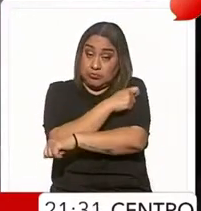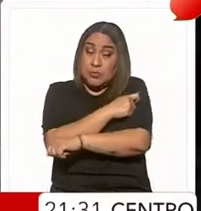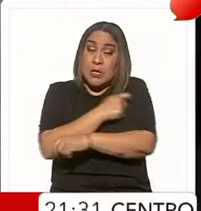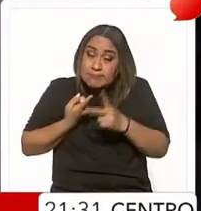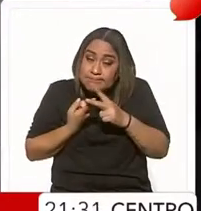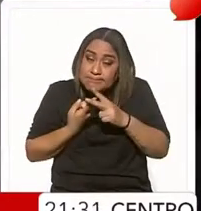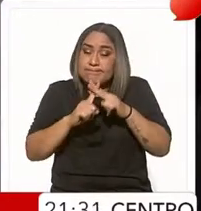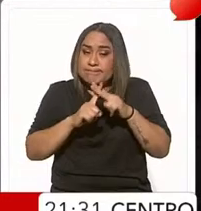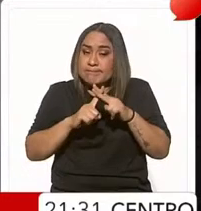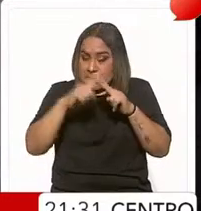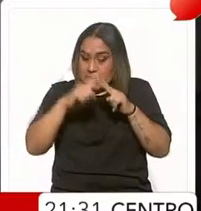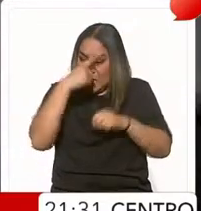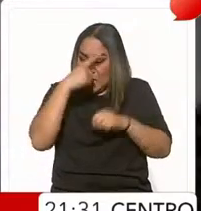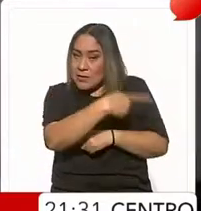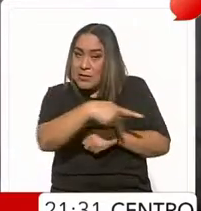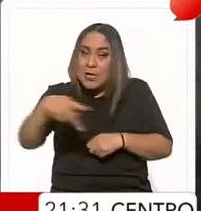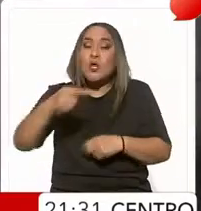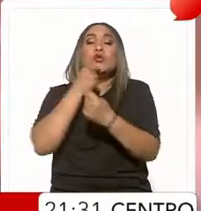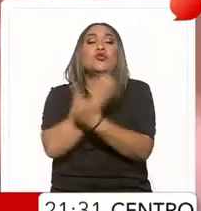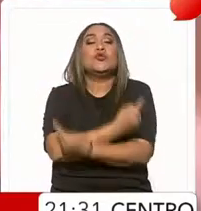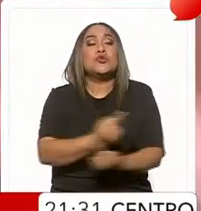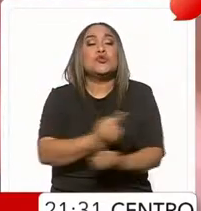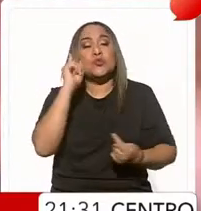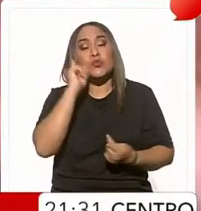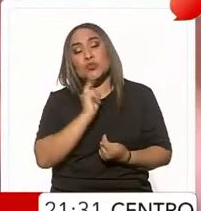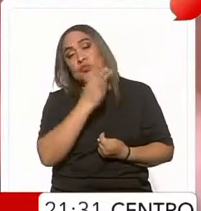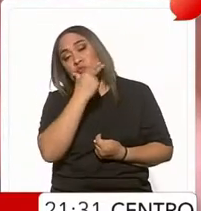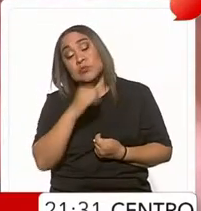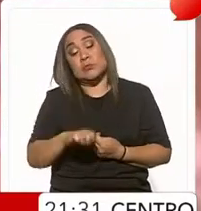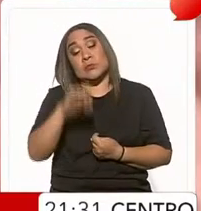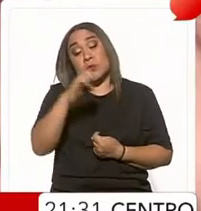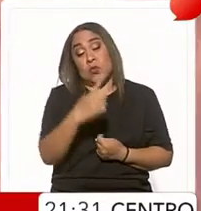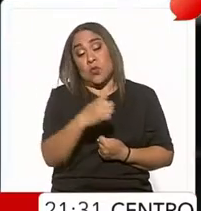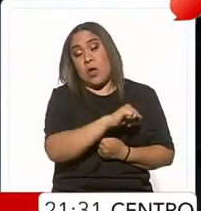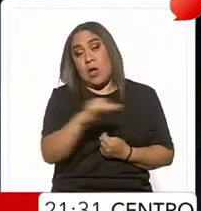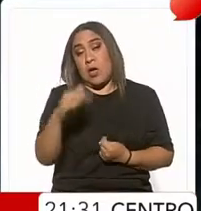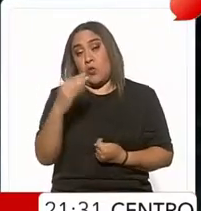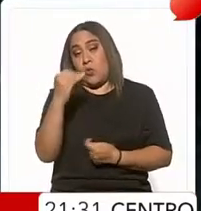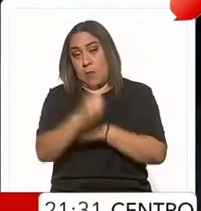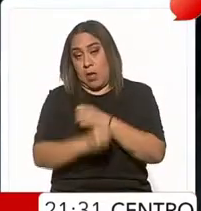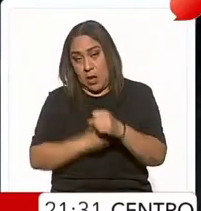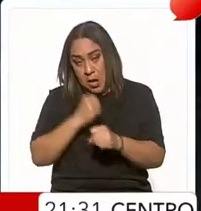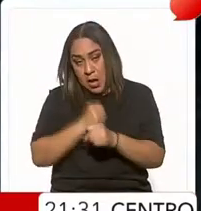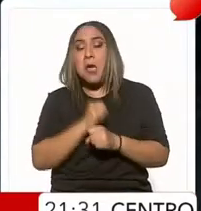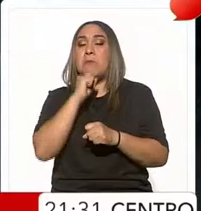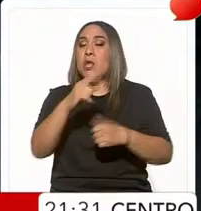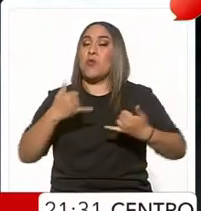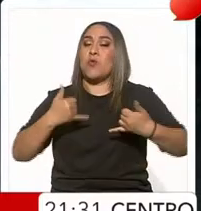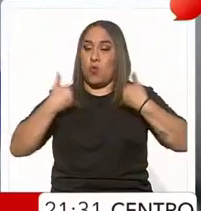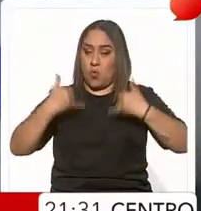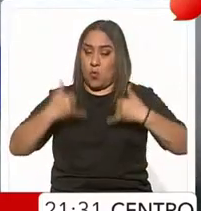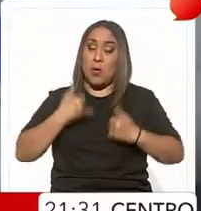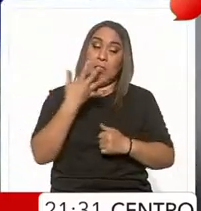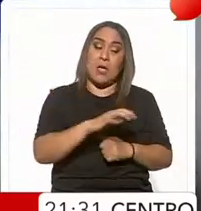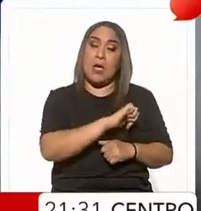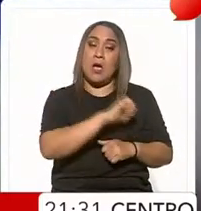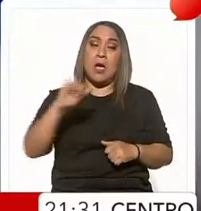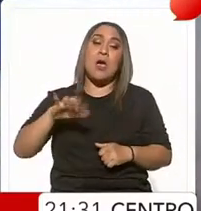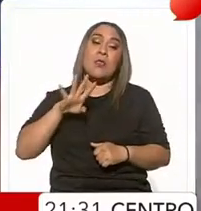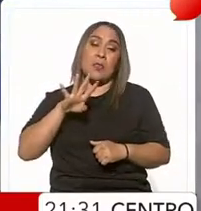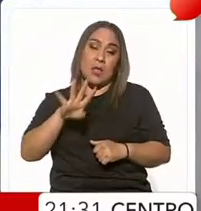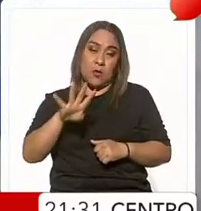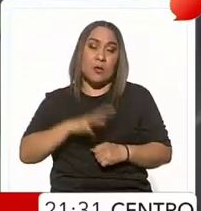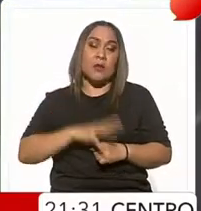completar esquemas de vacunación en niñas y niños de 1 a 9 años de edad y en adolescentes de 10 a 19 años.